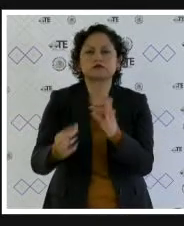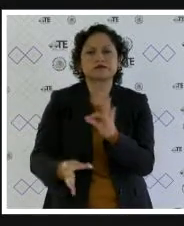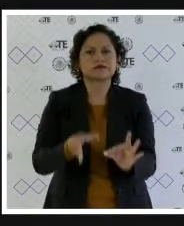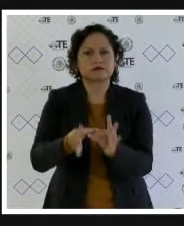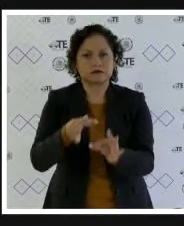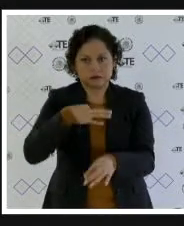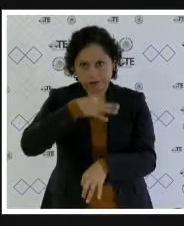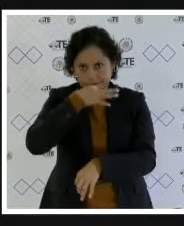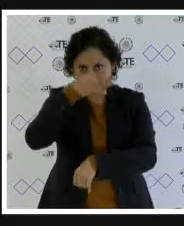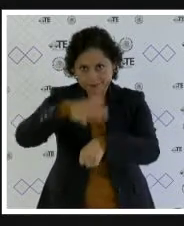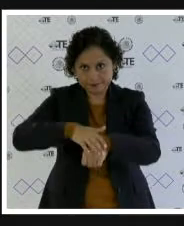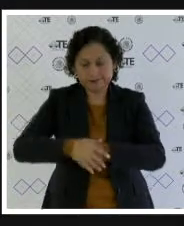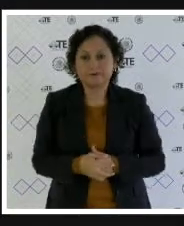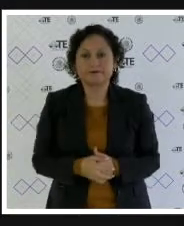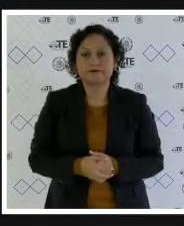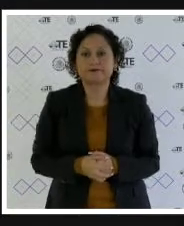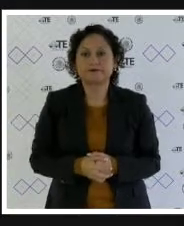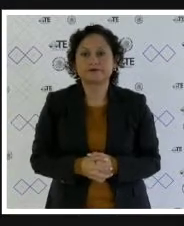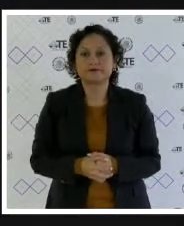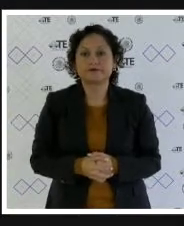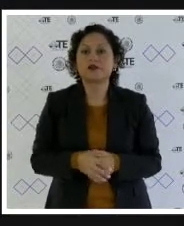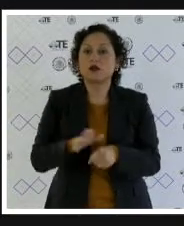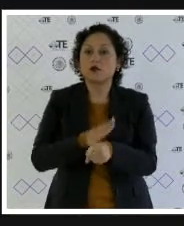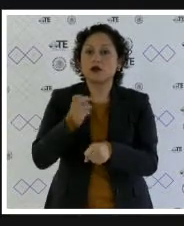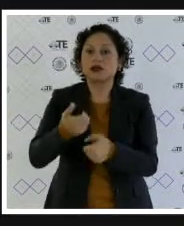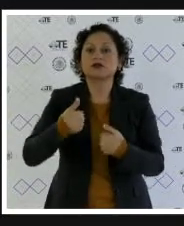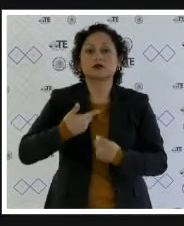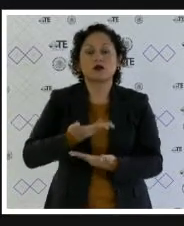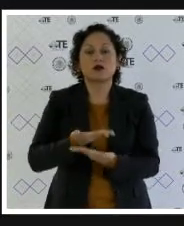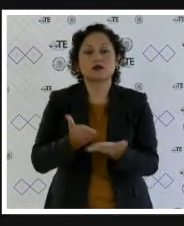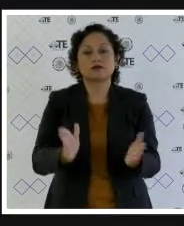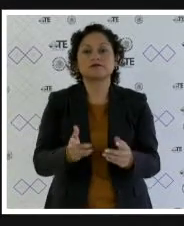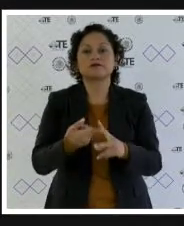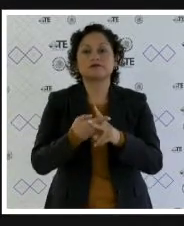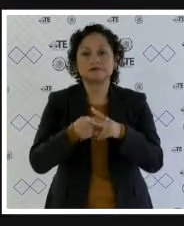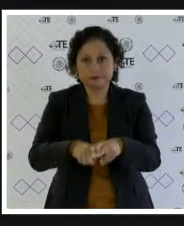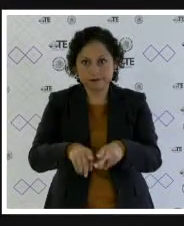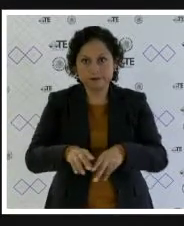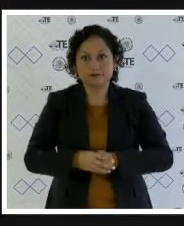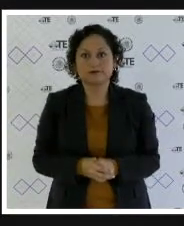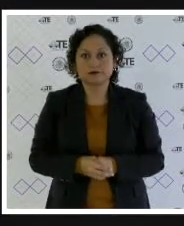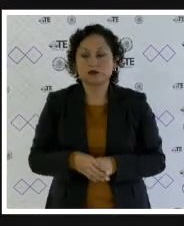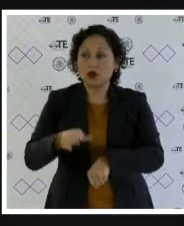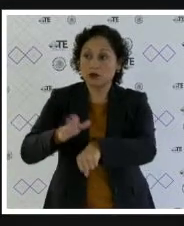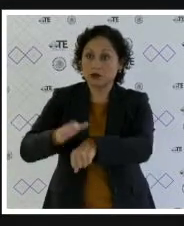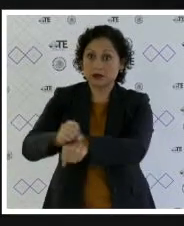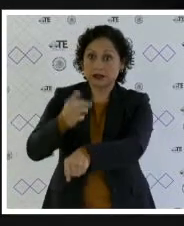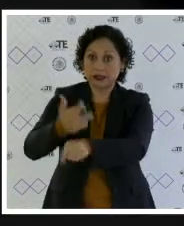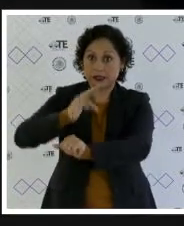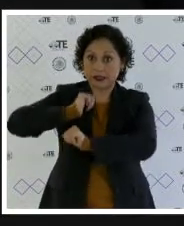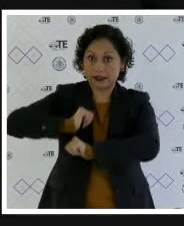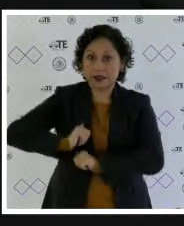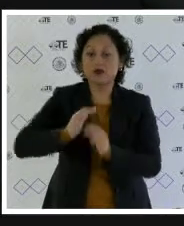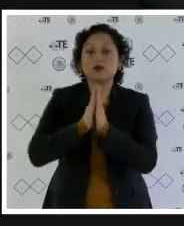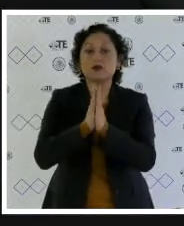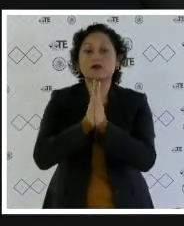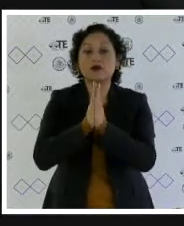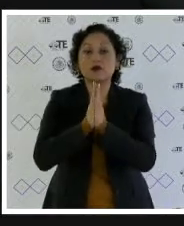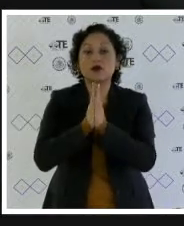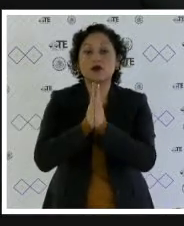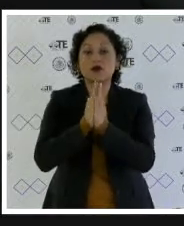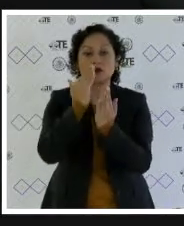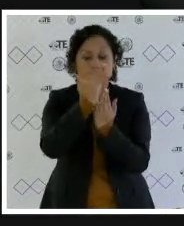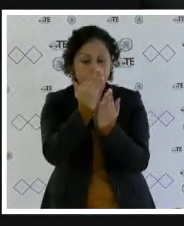sesionar válidamente. En consecuencia, declaro abierta la sesión y le voy a solicitar, secretario, por favor haga favor de informar